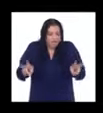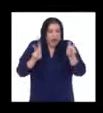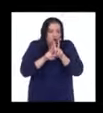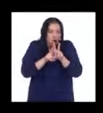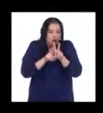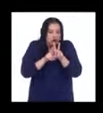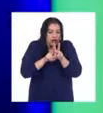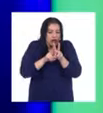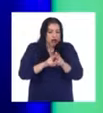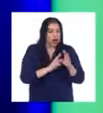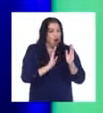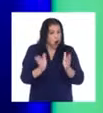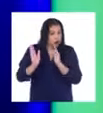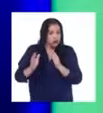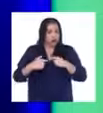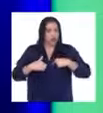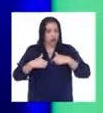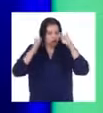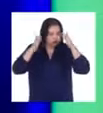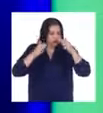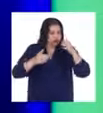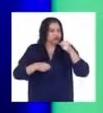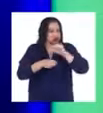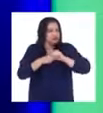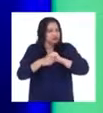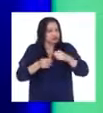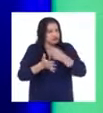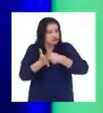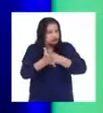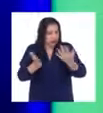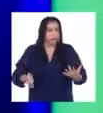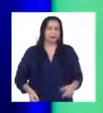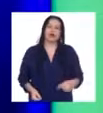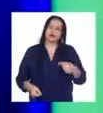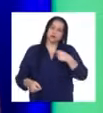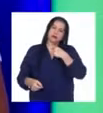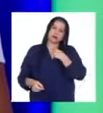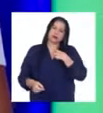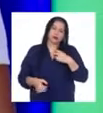valor del orden y la disciplina. Así como les iba explicando